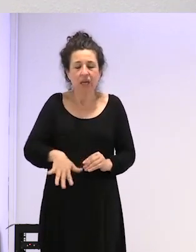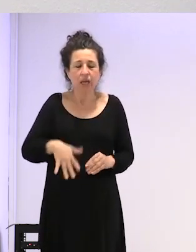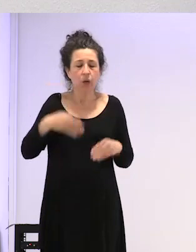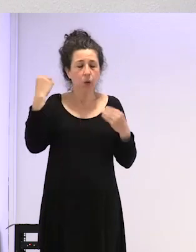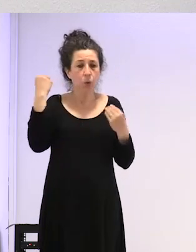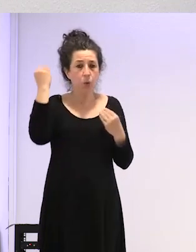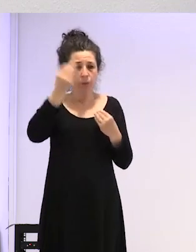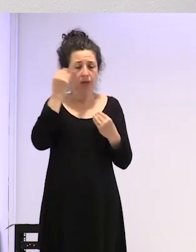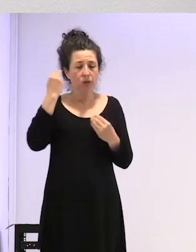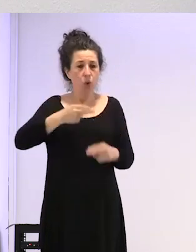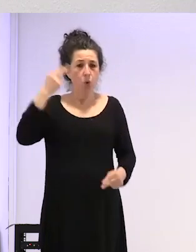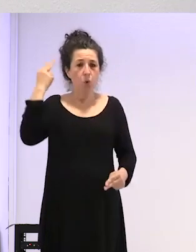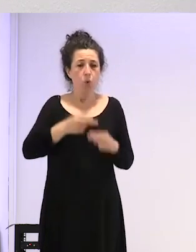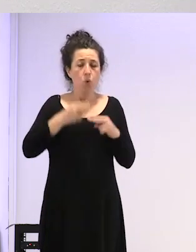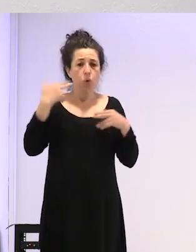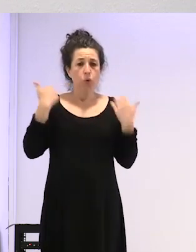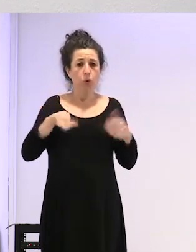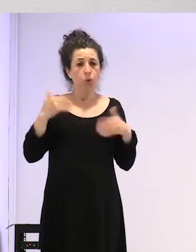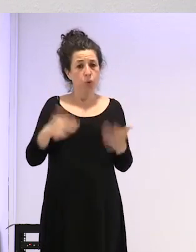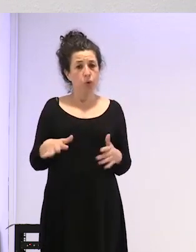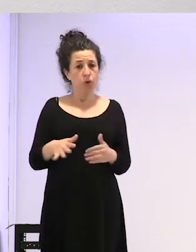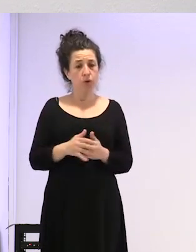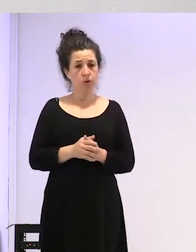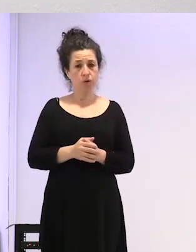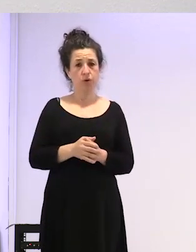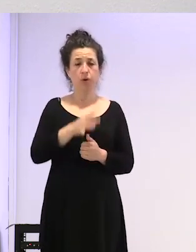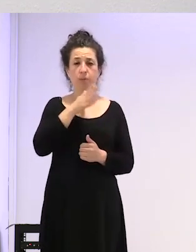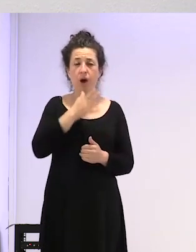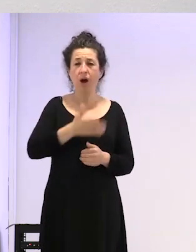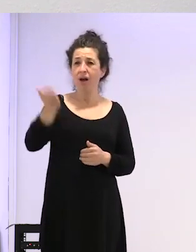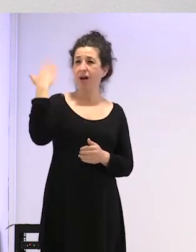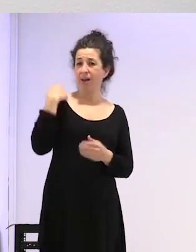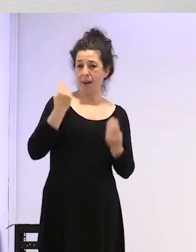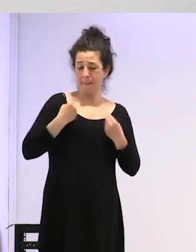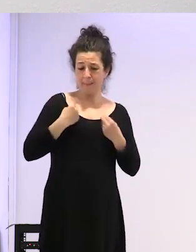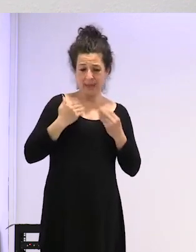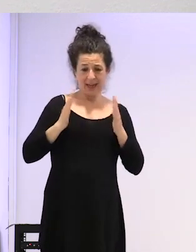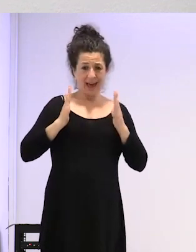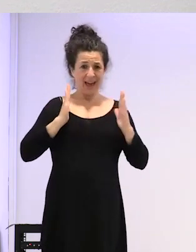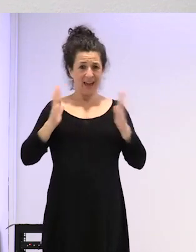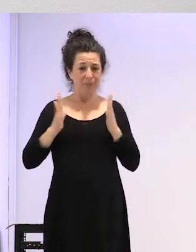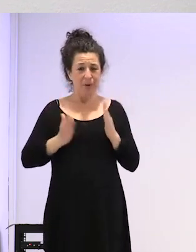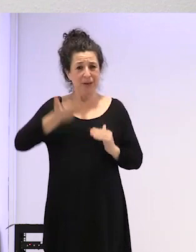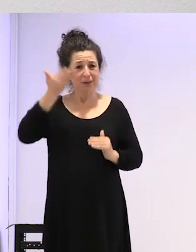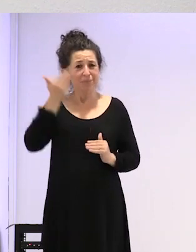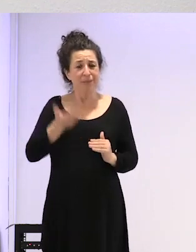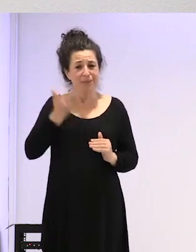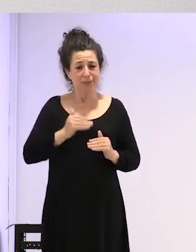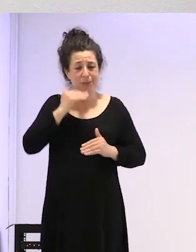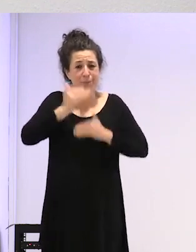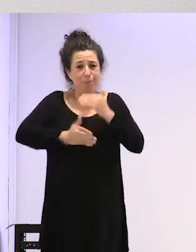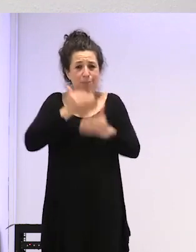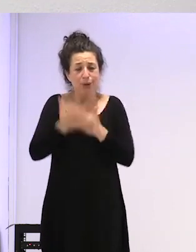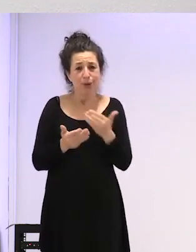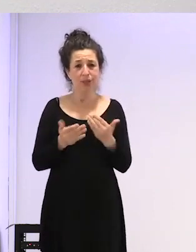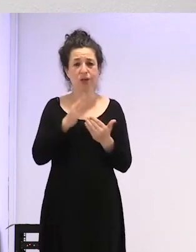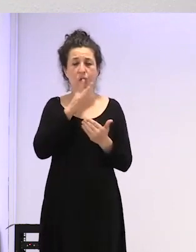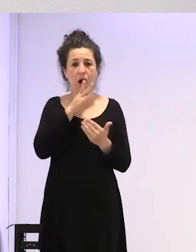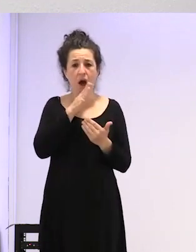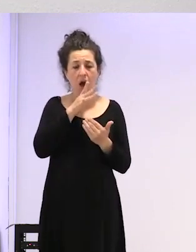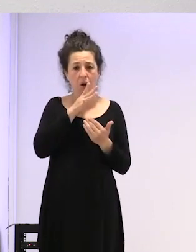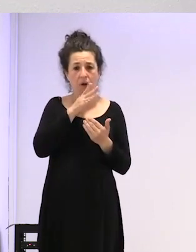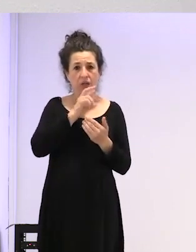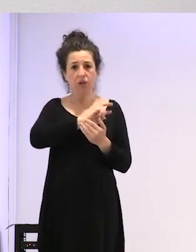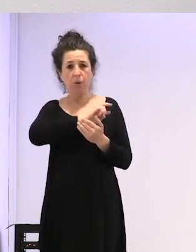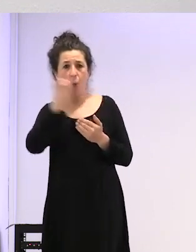o sea una parte tan importante de tu vida de tu proceso ahora resulta que me quedo en otro